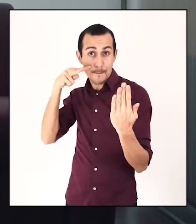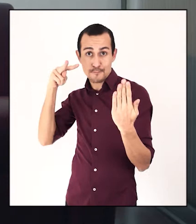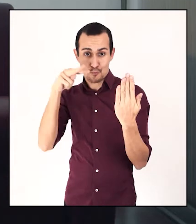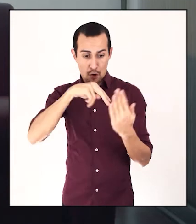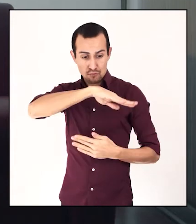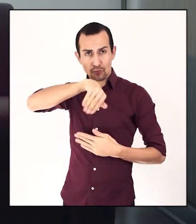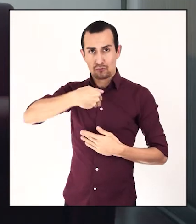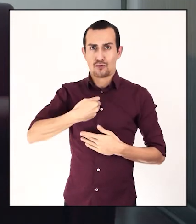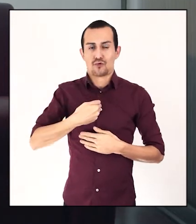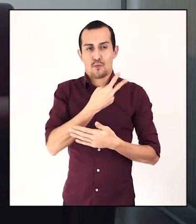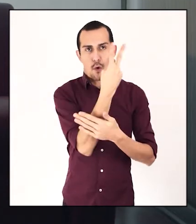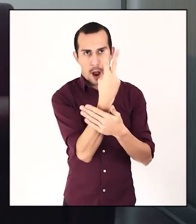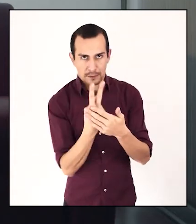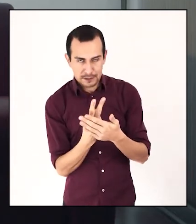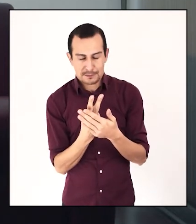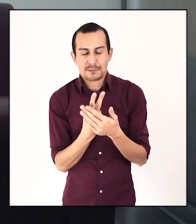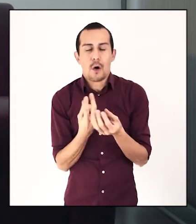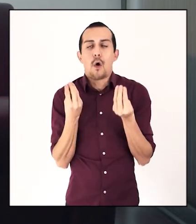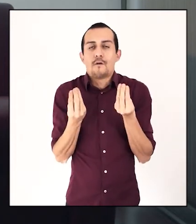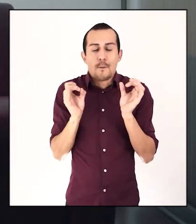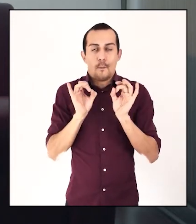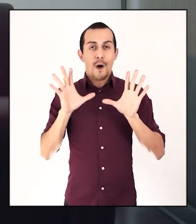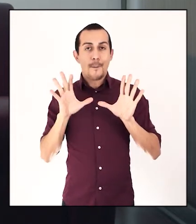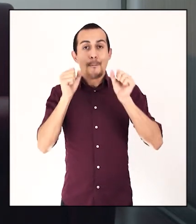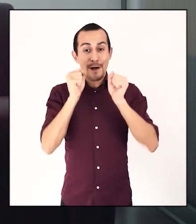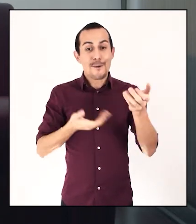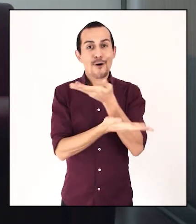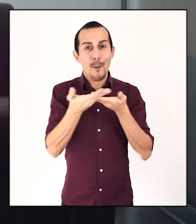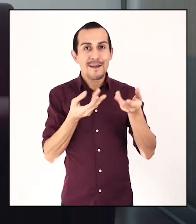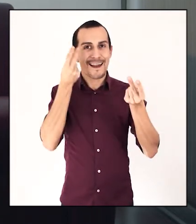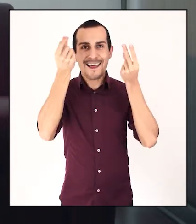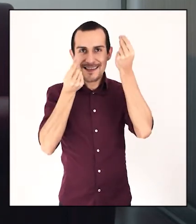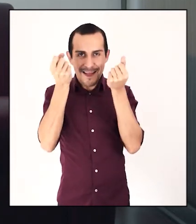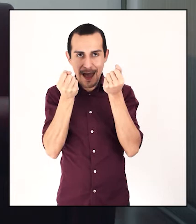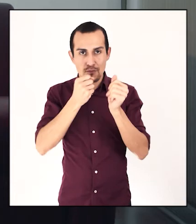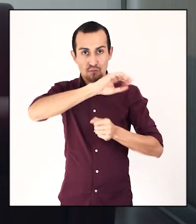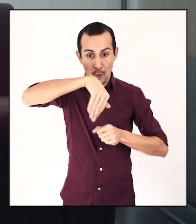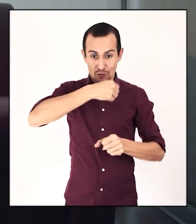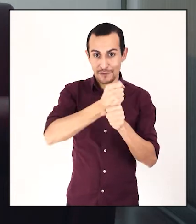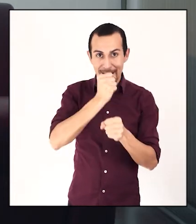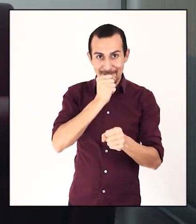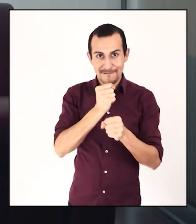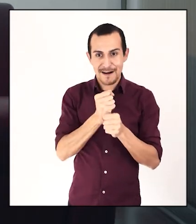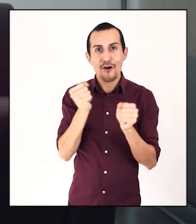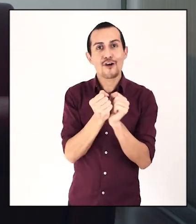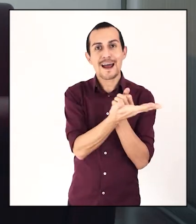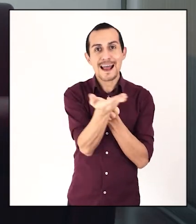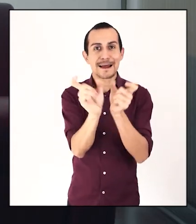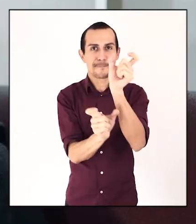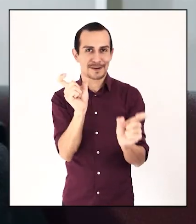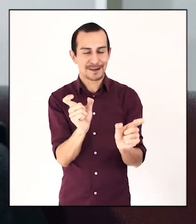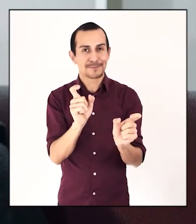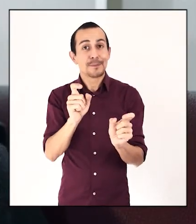desde ese punto de vista, nosotros, como artistas, nos parece maravilloso poder compartir nuestras ideas, nuestra obra, con esas